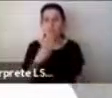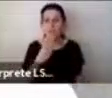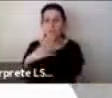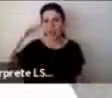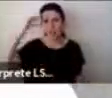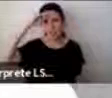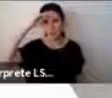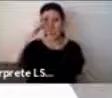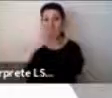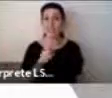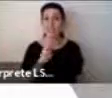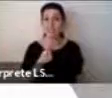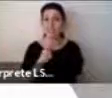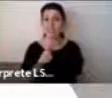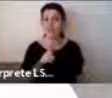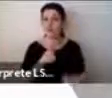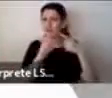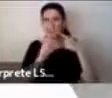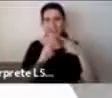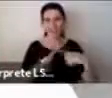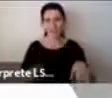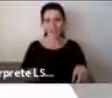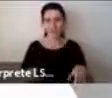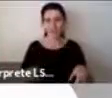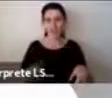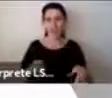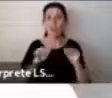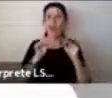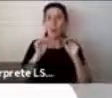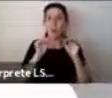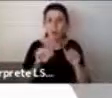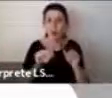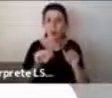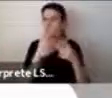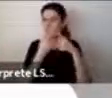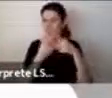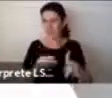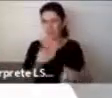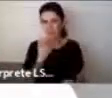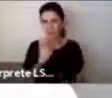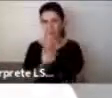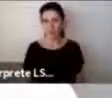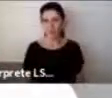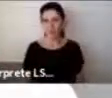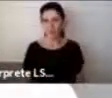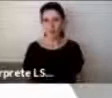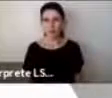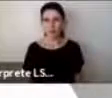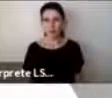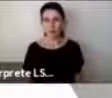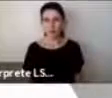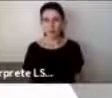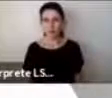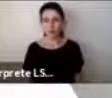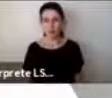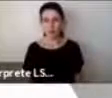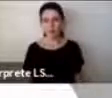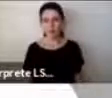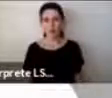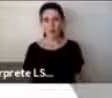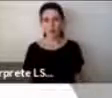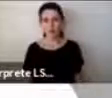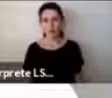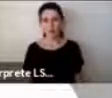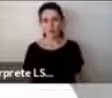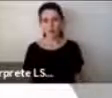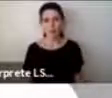forma para que realmente podamos dar apoyos efectivos. Y de hecho, cuando hablamos de trastorno en sí, hablamos de que hay una necesidad